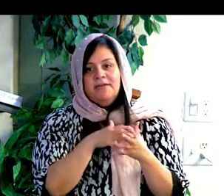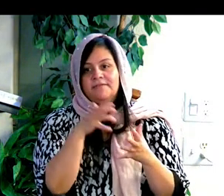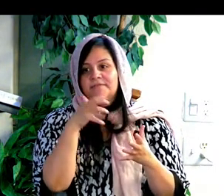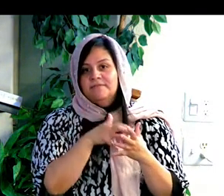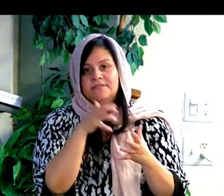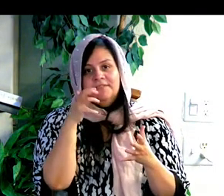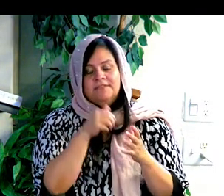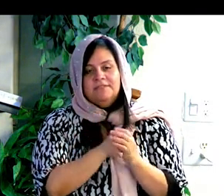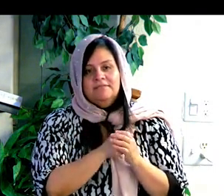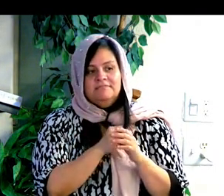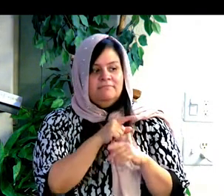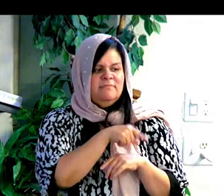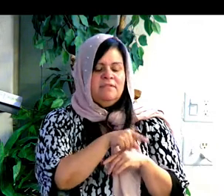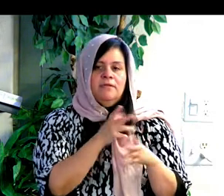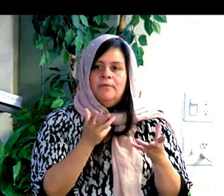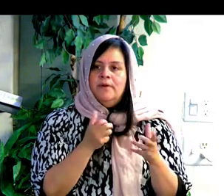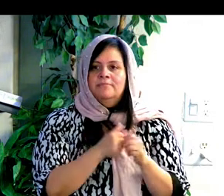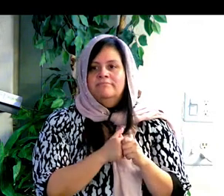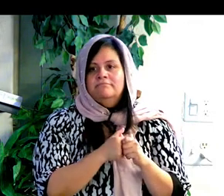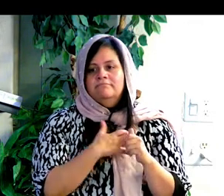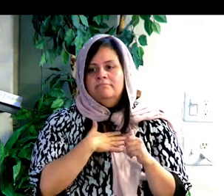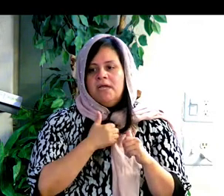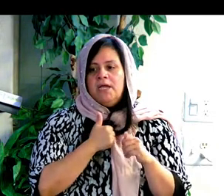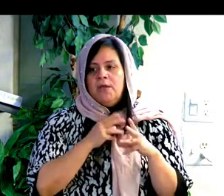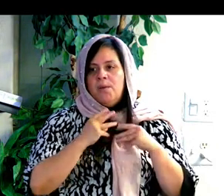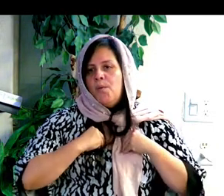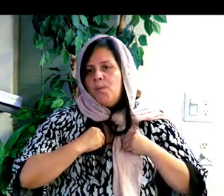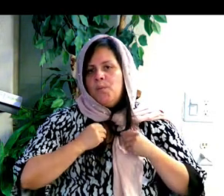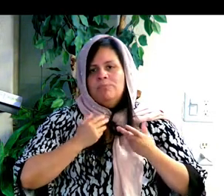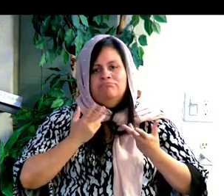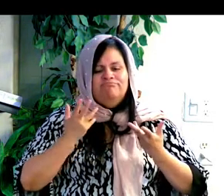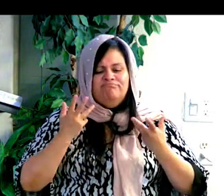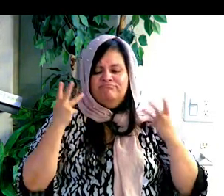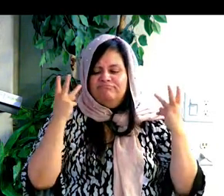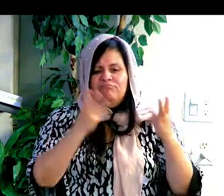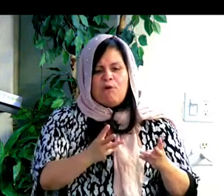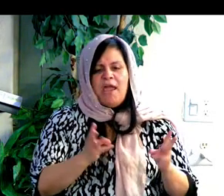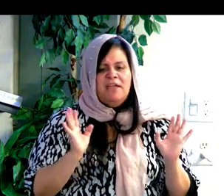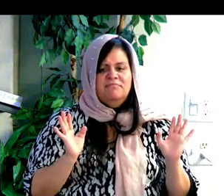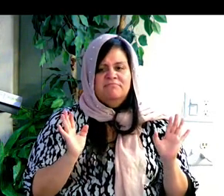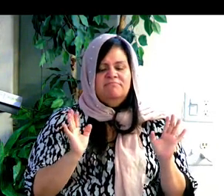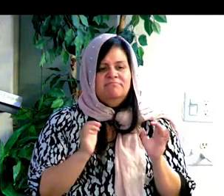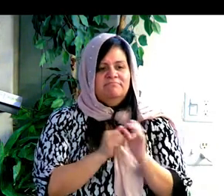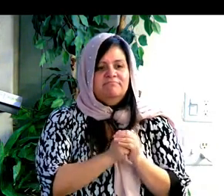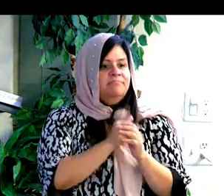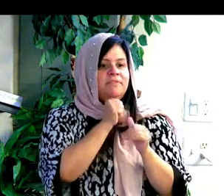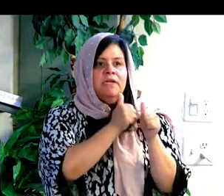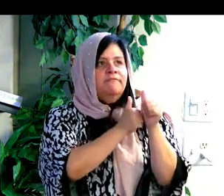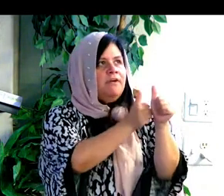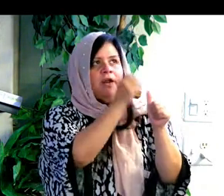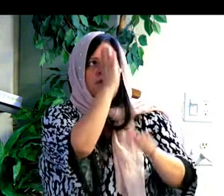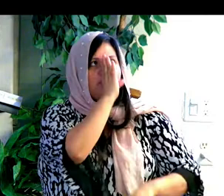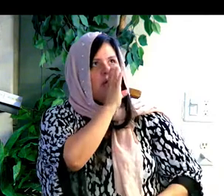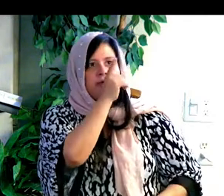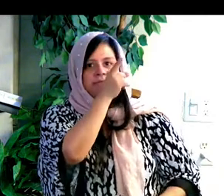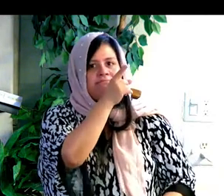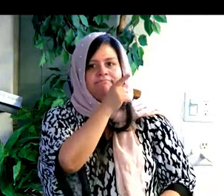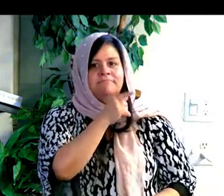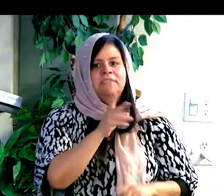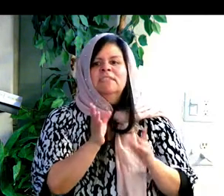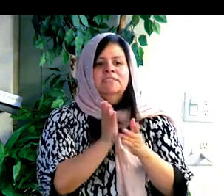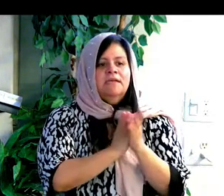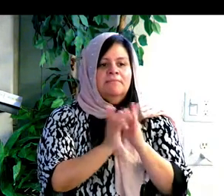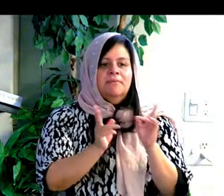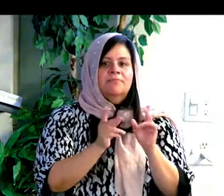Pero es triste, pero muchas veces nosotros, en lugar de seguir al novio, nosotros queremos aferrarnos a